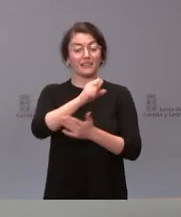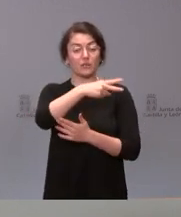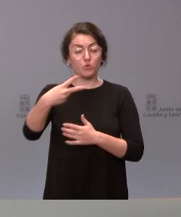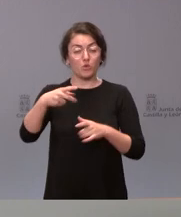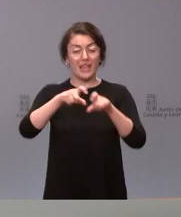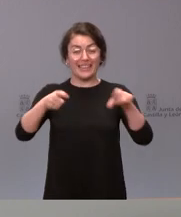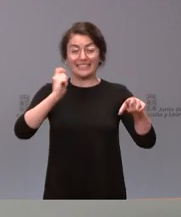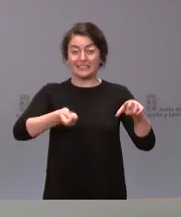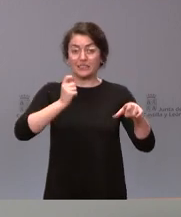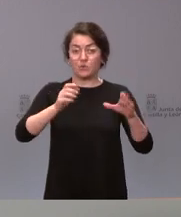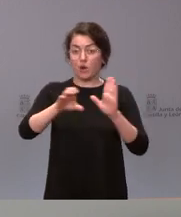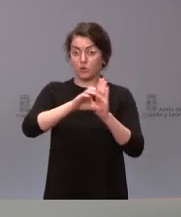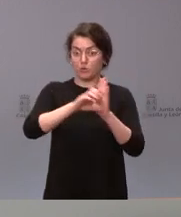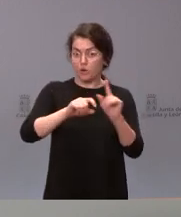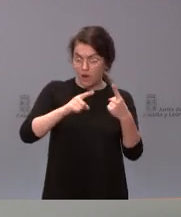Uno.